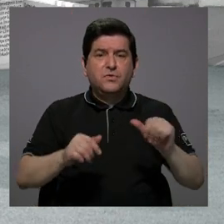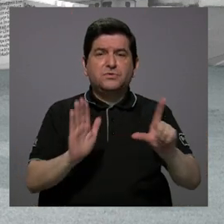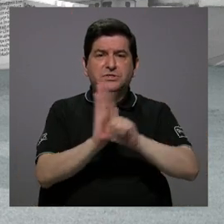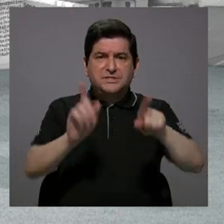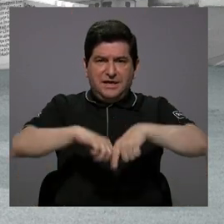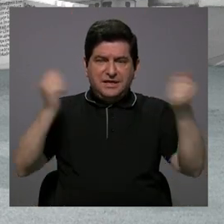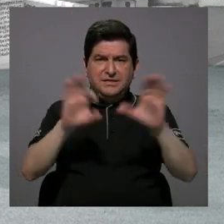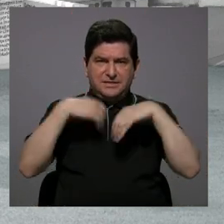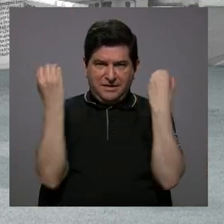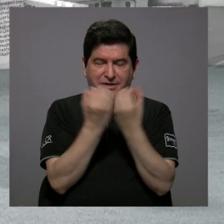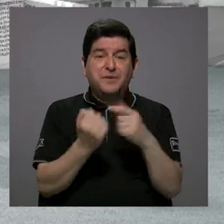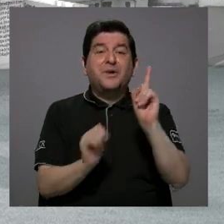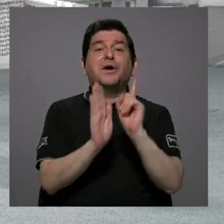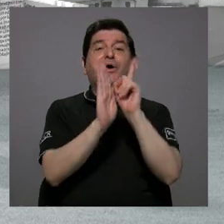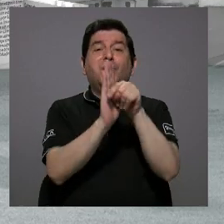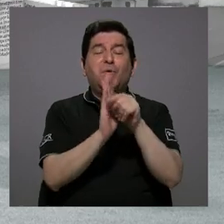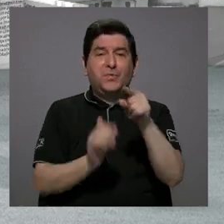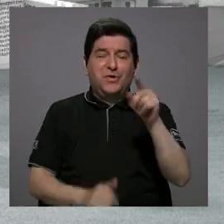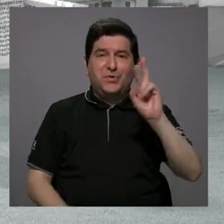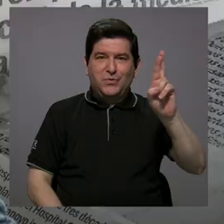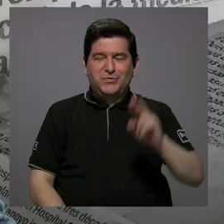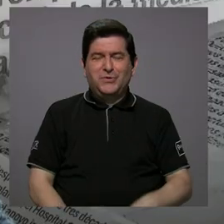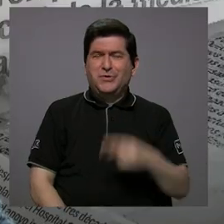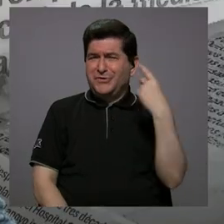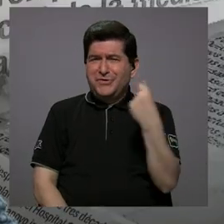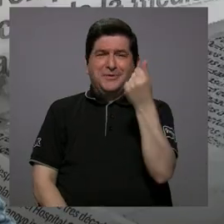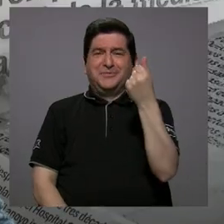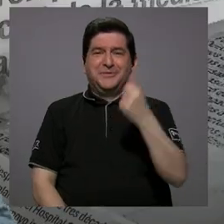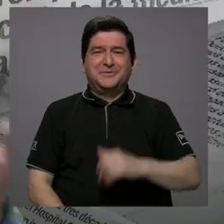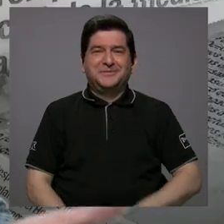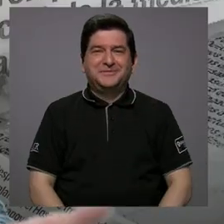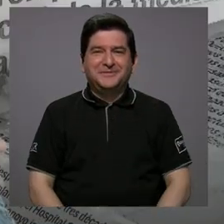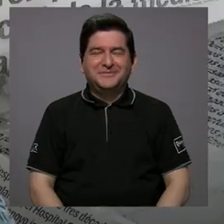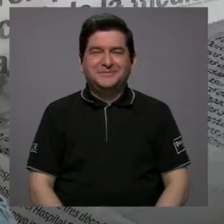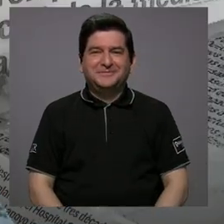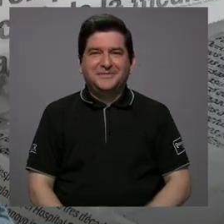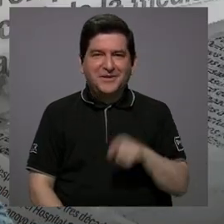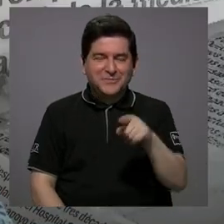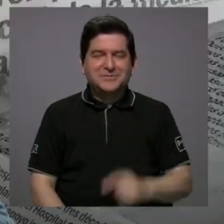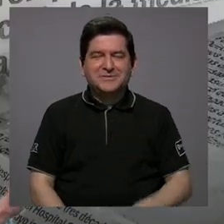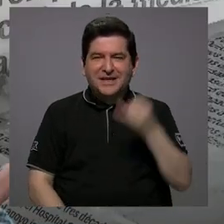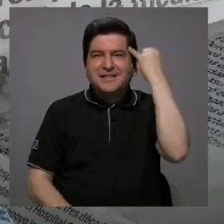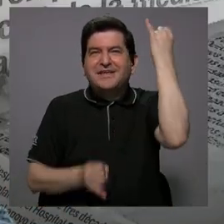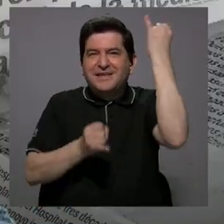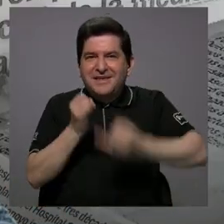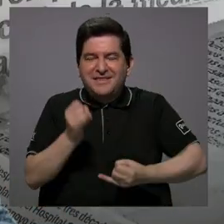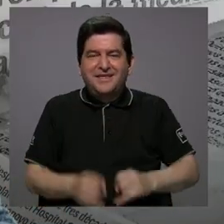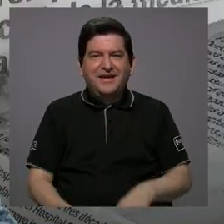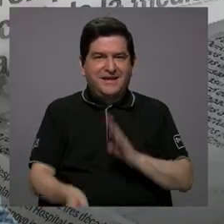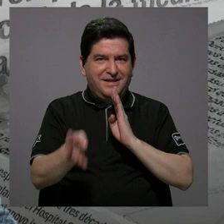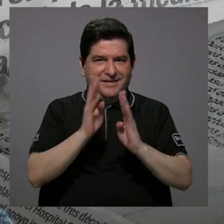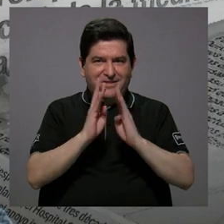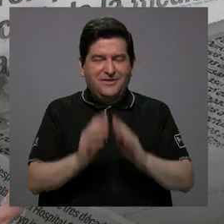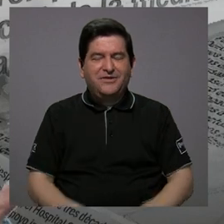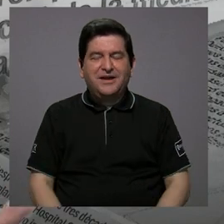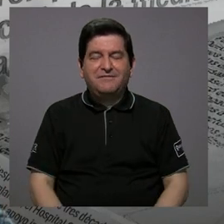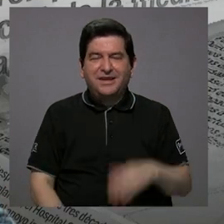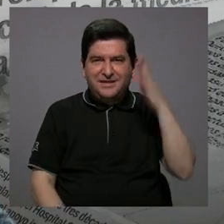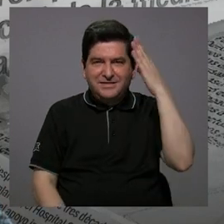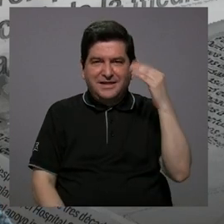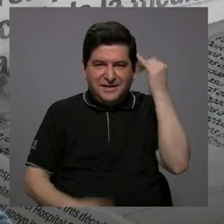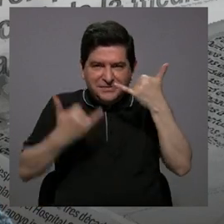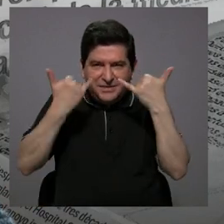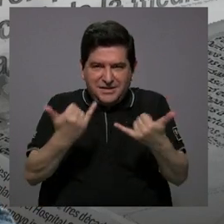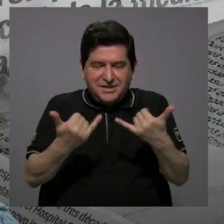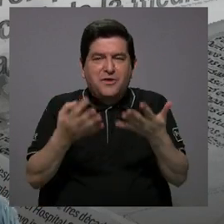crimen organizado. Le dejo un minuto, pero así, para que usted haga un cierre con respecto a lo que están viviendo y lo que